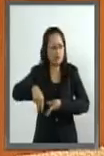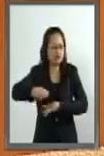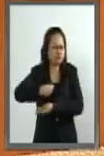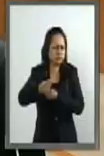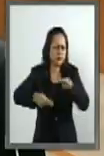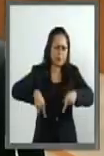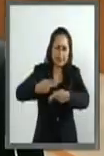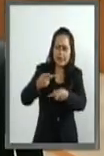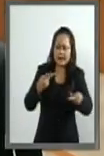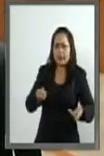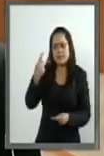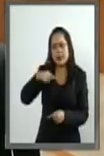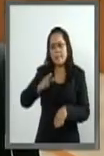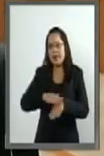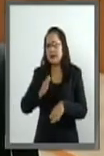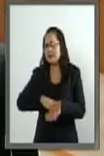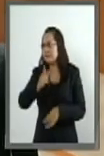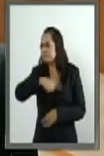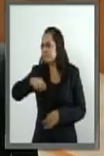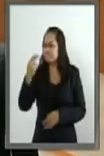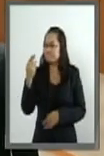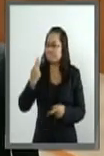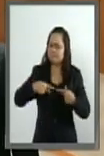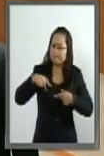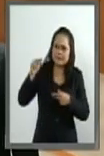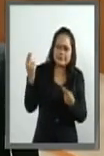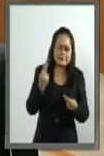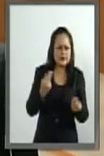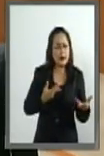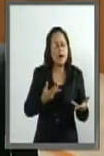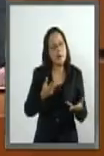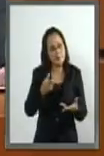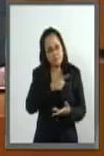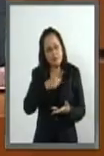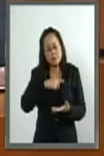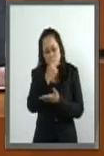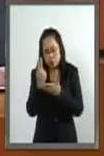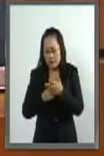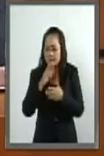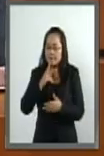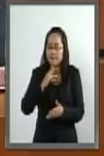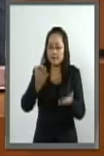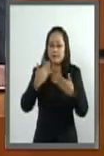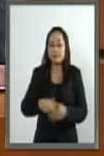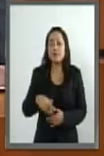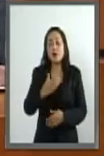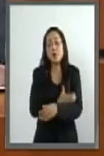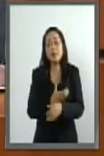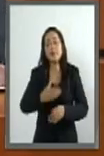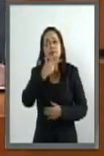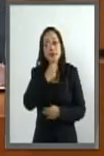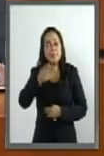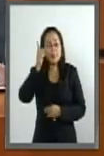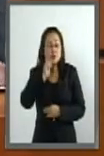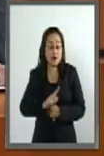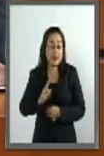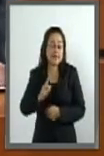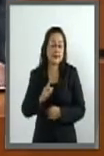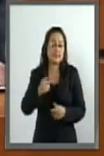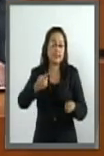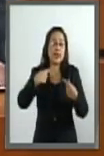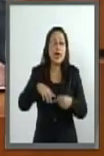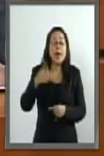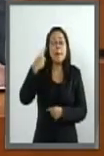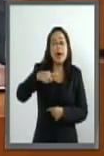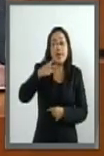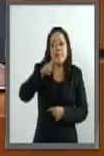uso. Compañeros senadores, la batalla contra el VIH-Sida y las enfermedades